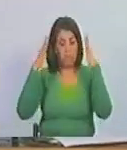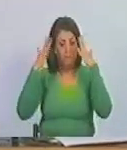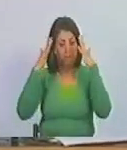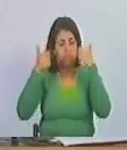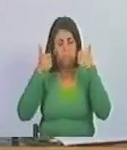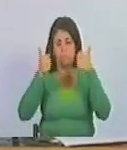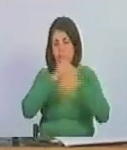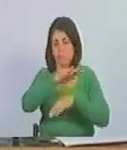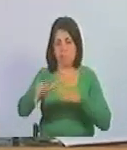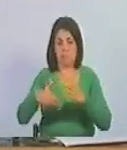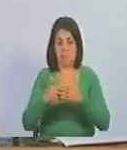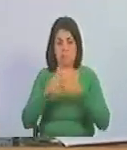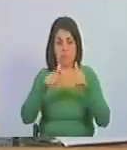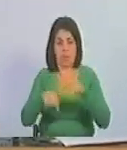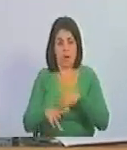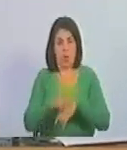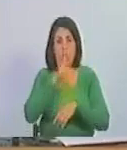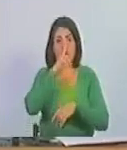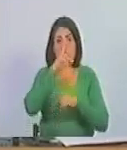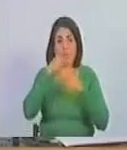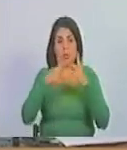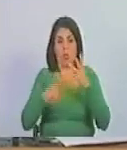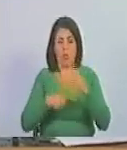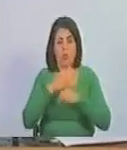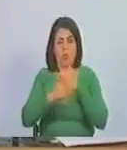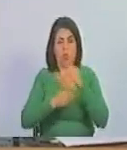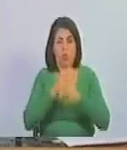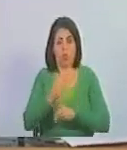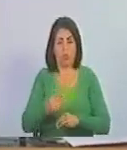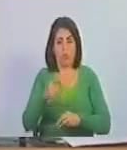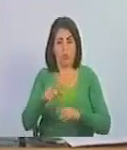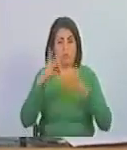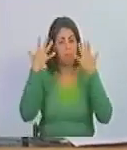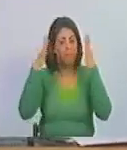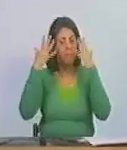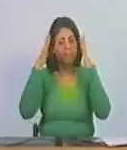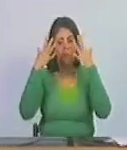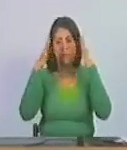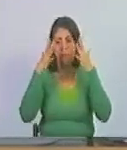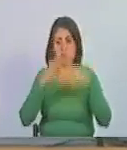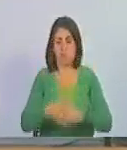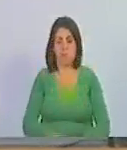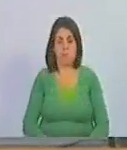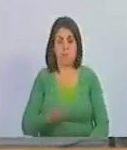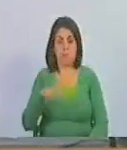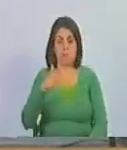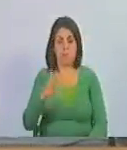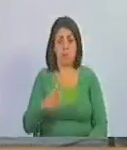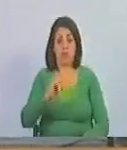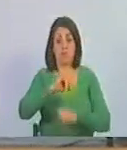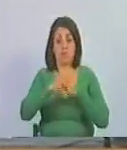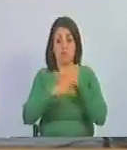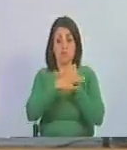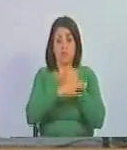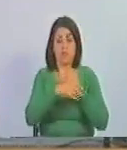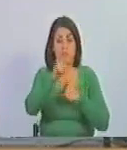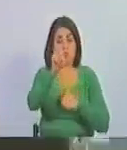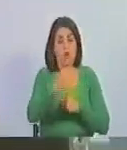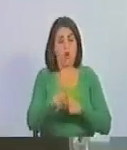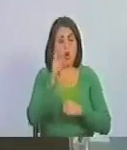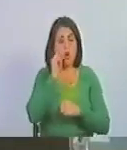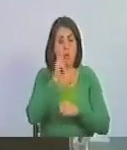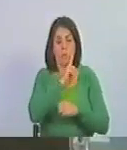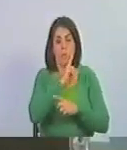todas estas barbaridades que aquí aplaudieron cuando el malbañado nombró a este ladrón